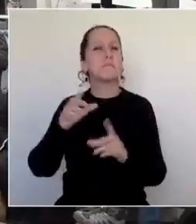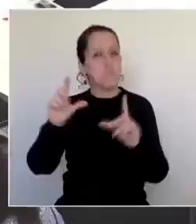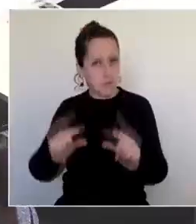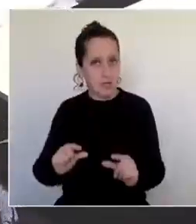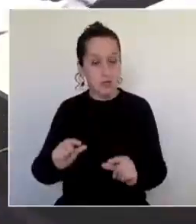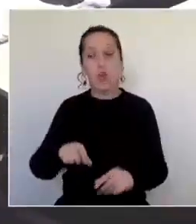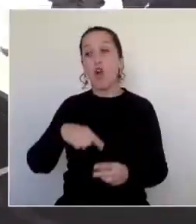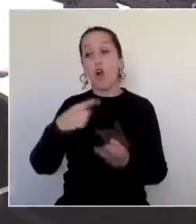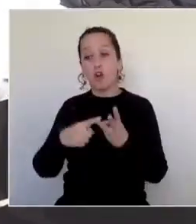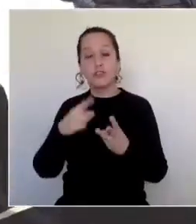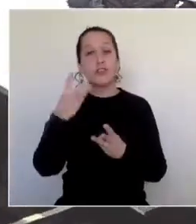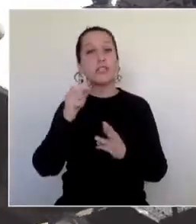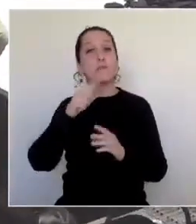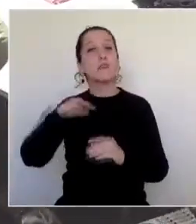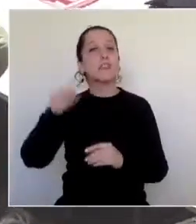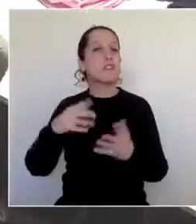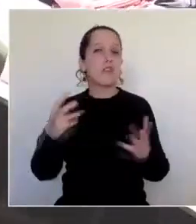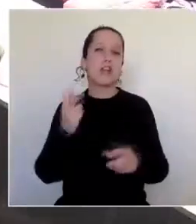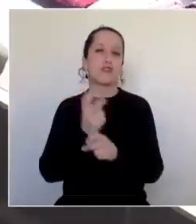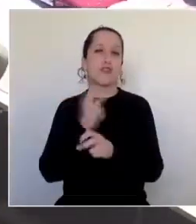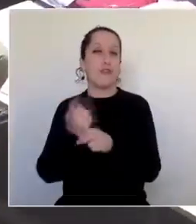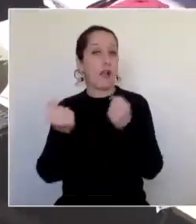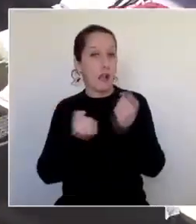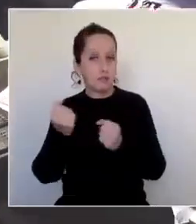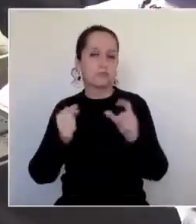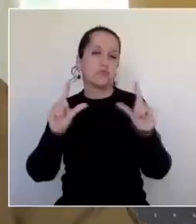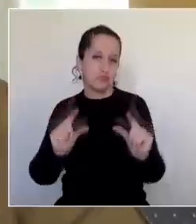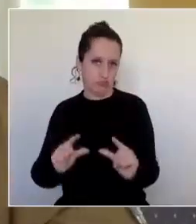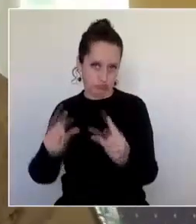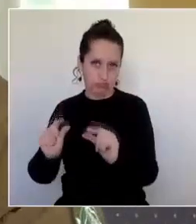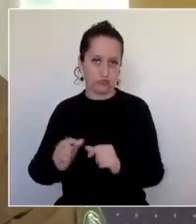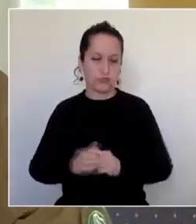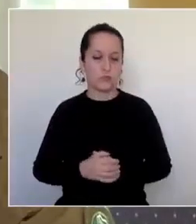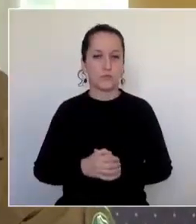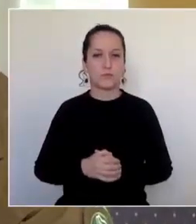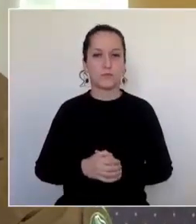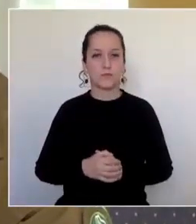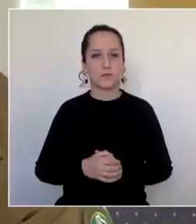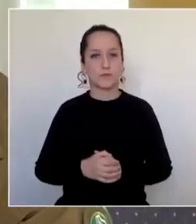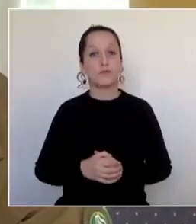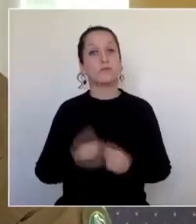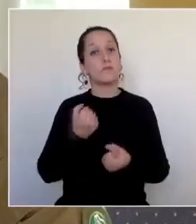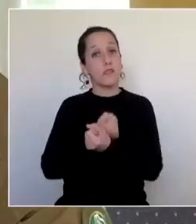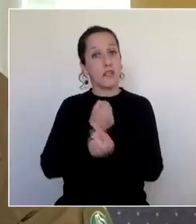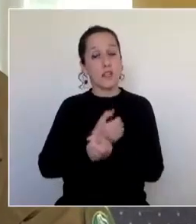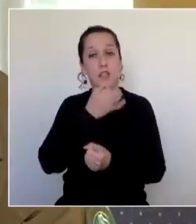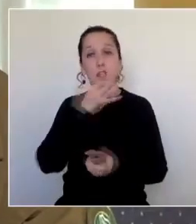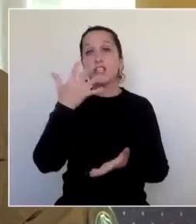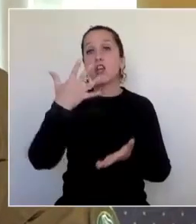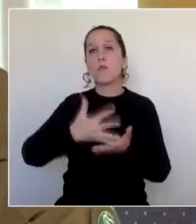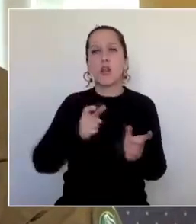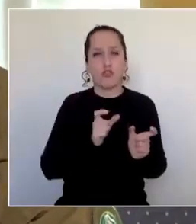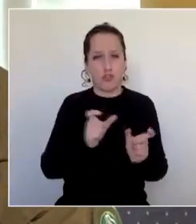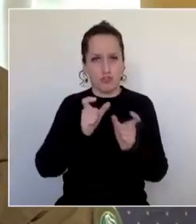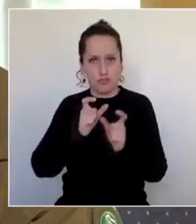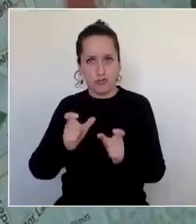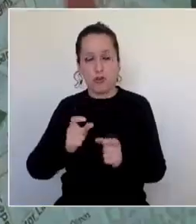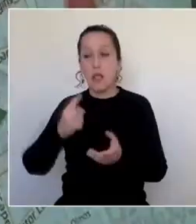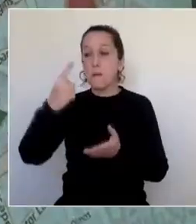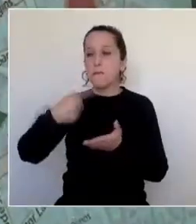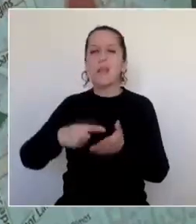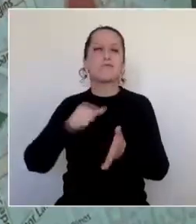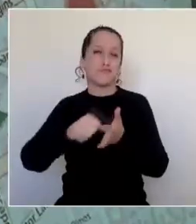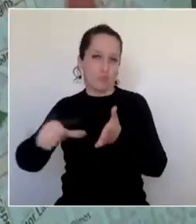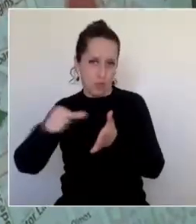baja del 30% en el robo de vehículo motorizado. Carabineros destacó a nivel comunal 5.000 controles, más de 1.000